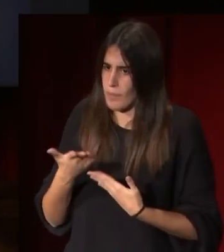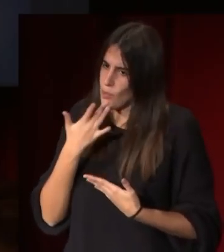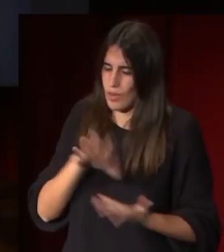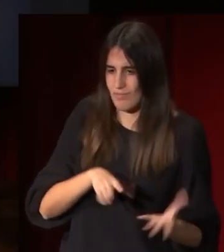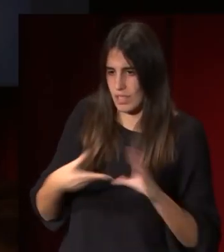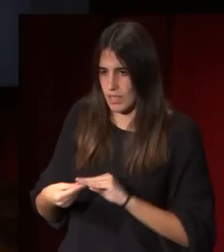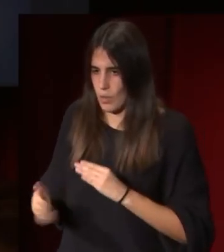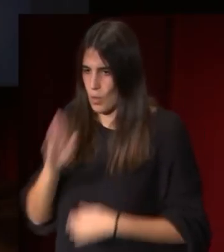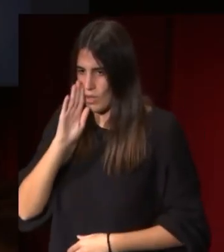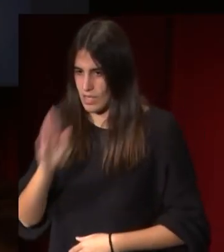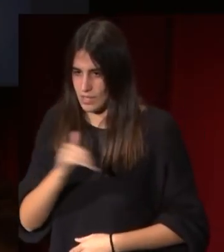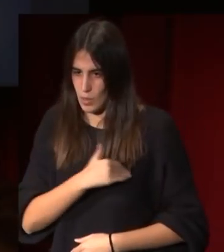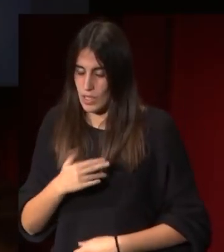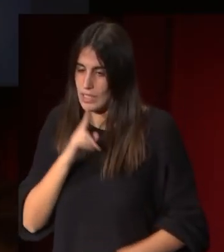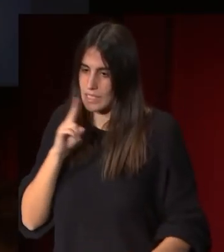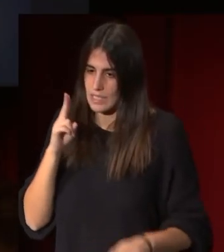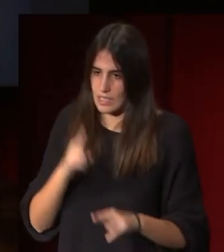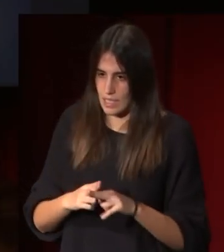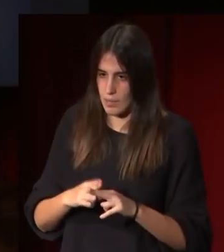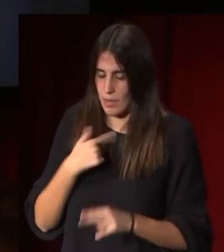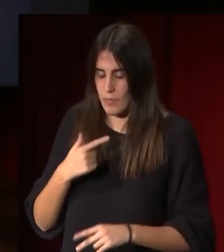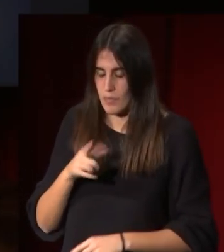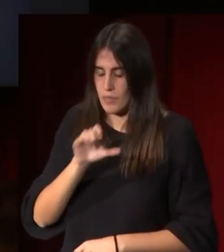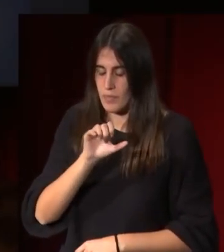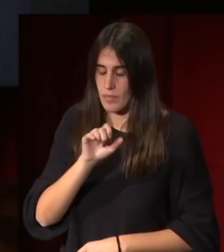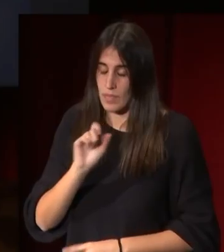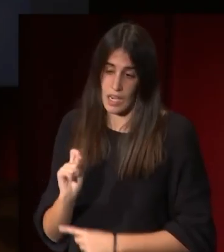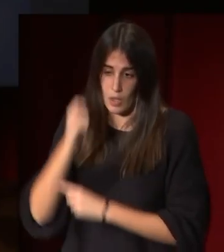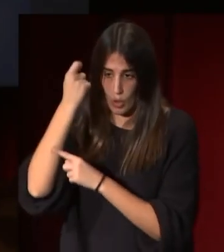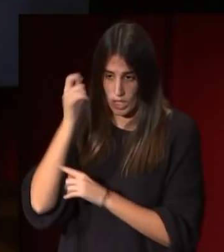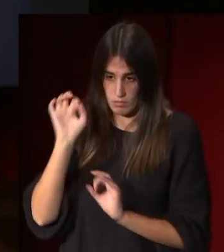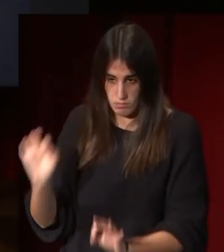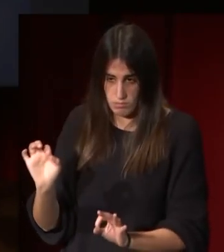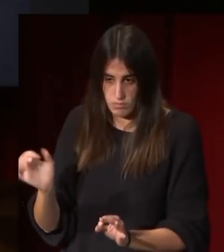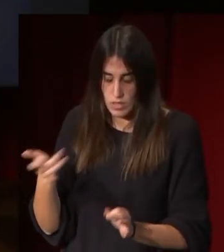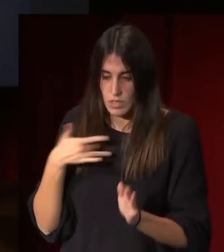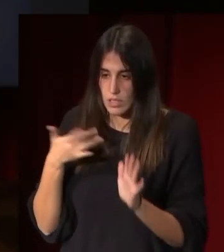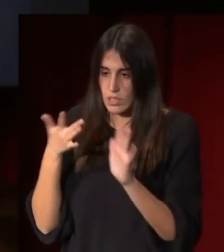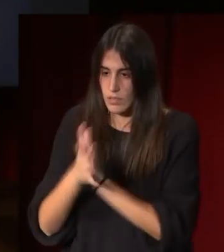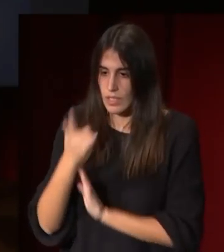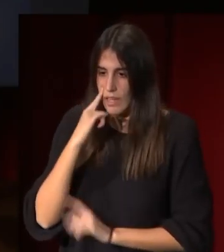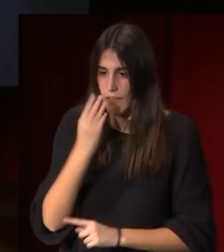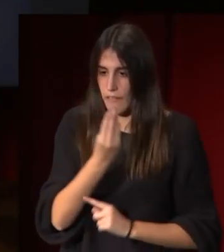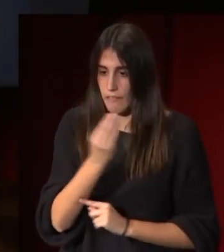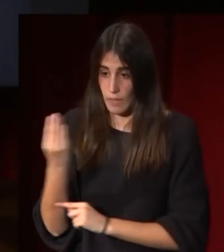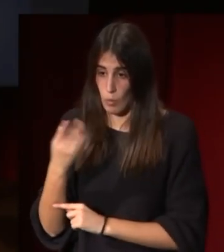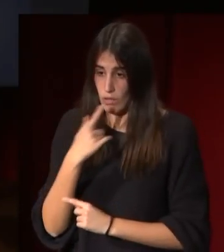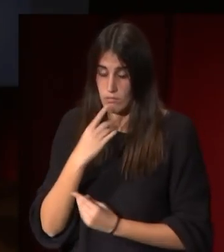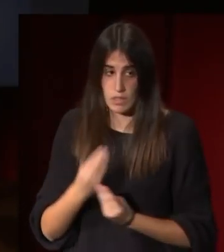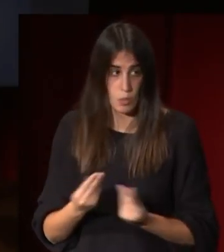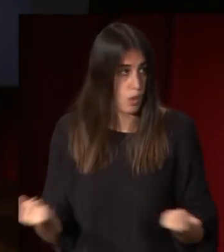que es el que se llama a la heroica y es con estas figuras desnudas